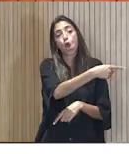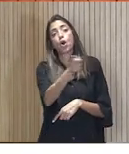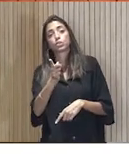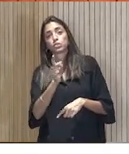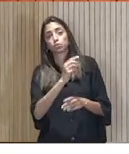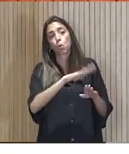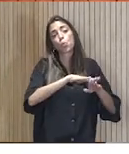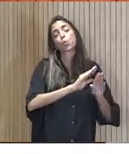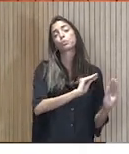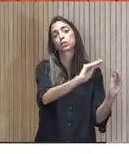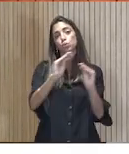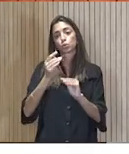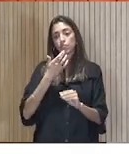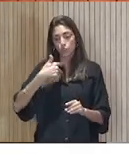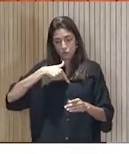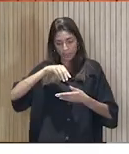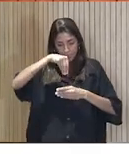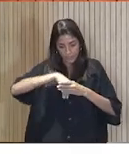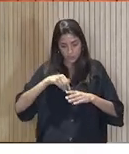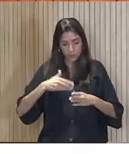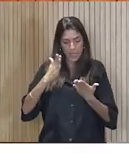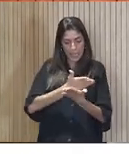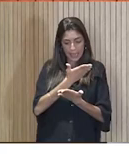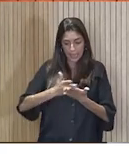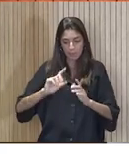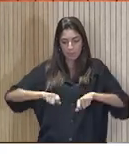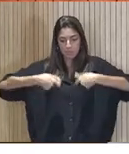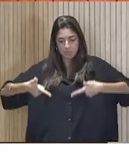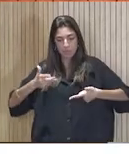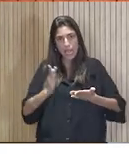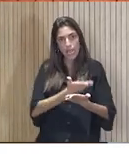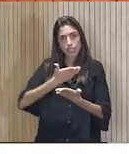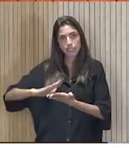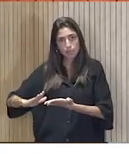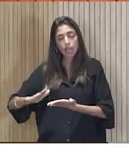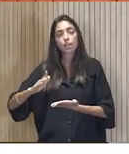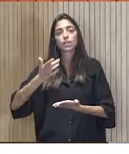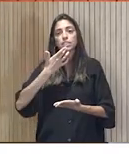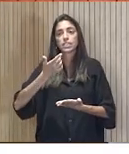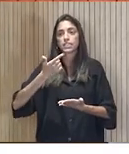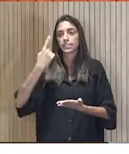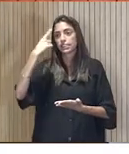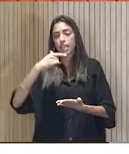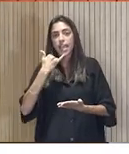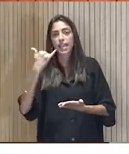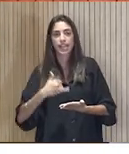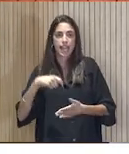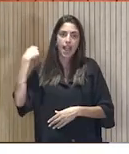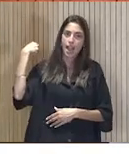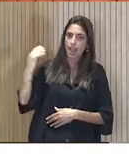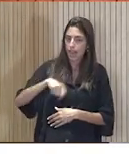mi entorno, en mi casa, empiezo a hacer la separación, empiezo a contemplar que la energía es cara y que hay que